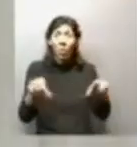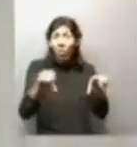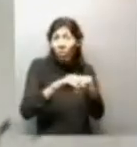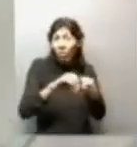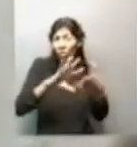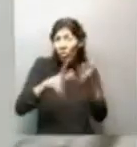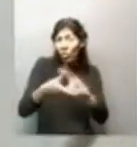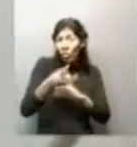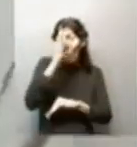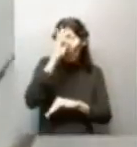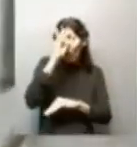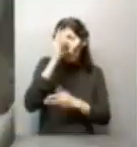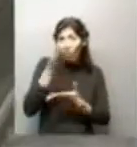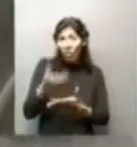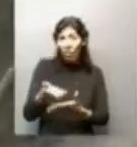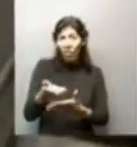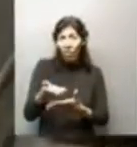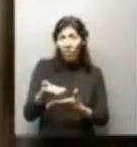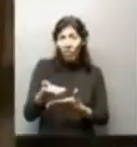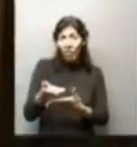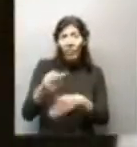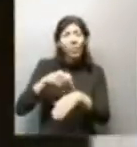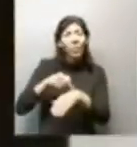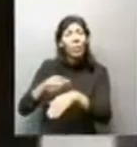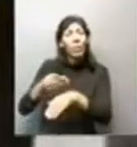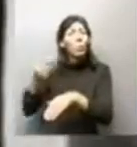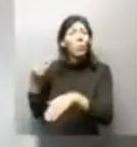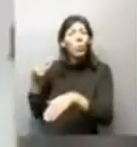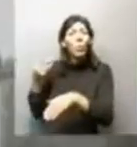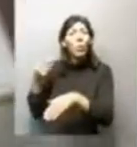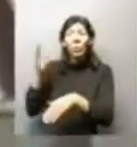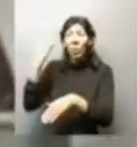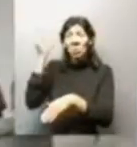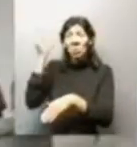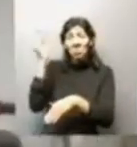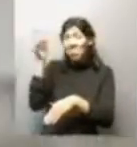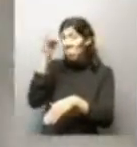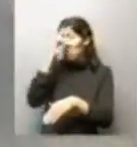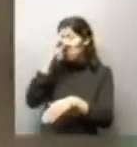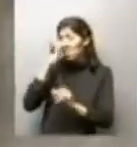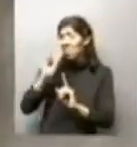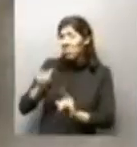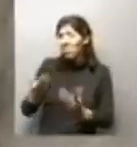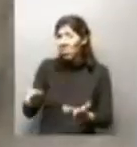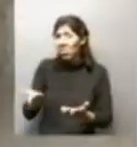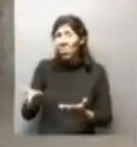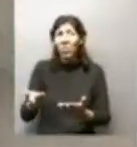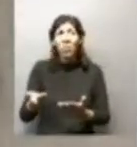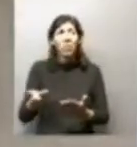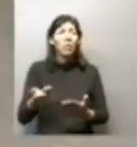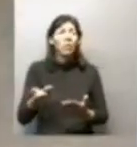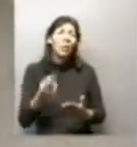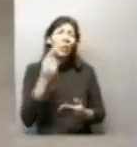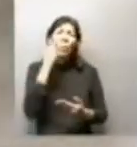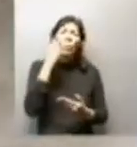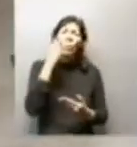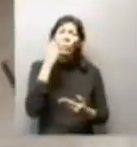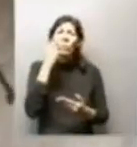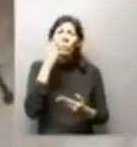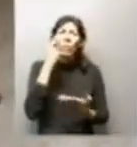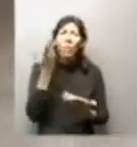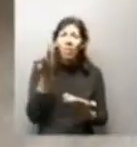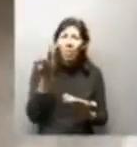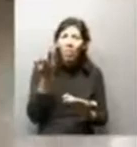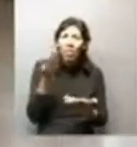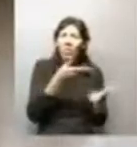todo conectado clandestino, esto es clandestino. Y hasta hace poco teníamos la luz clandestina. ¿Por qué la municipalidad no les